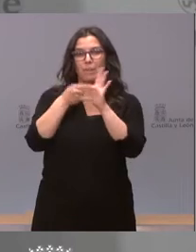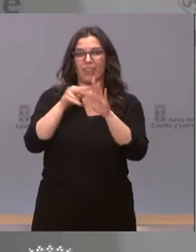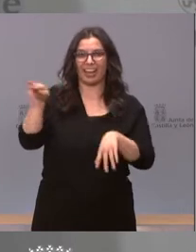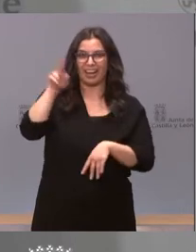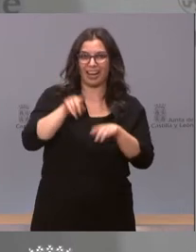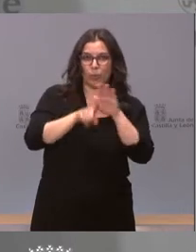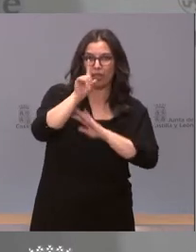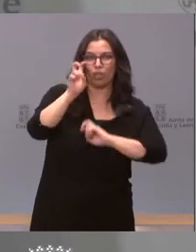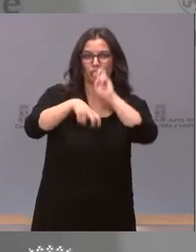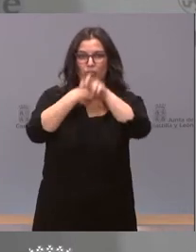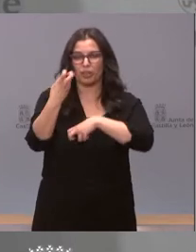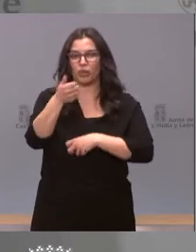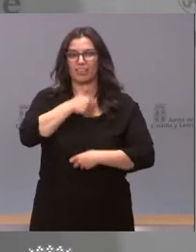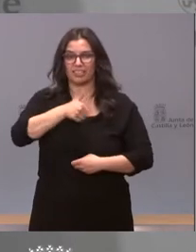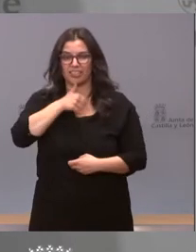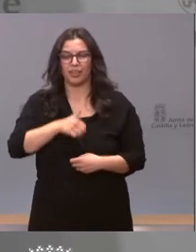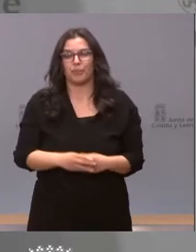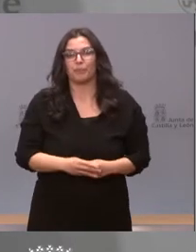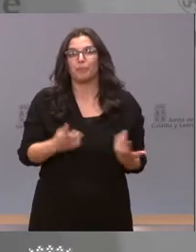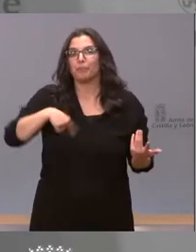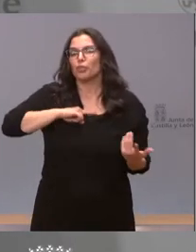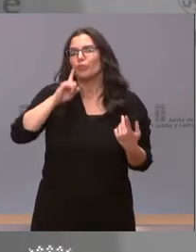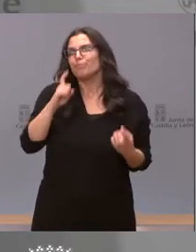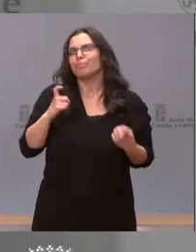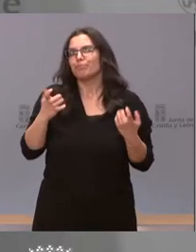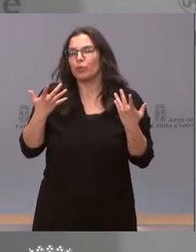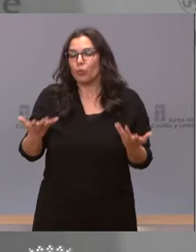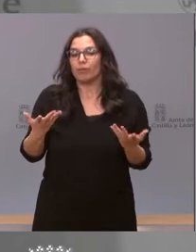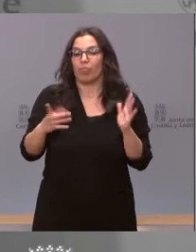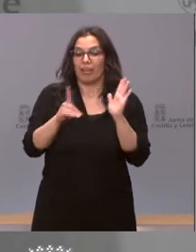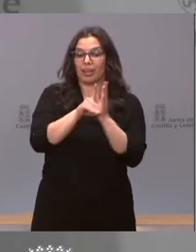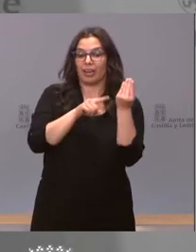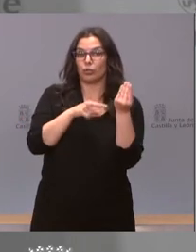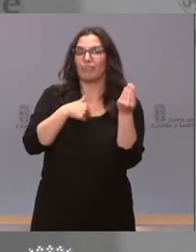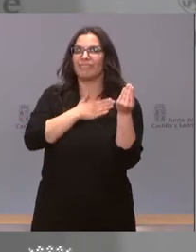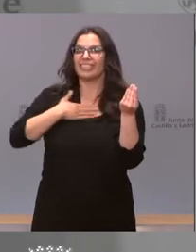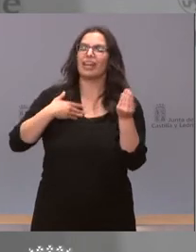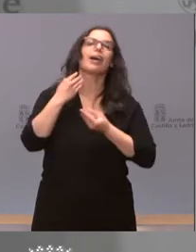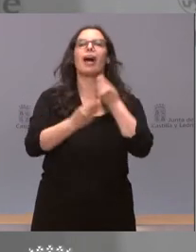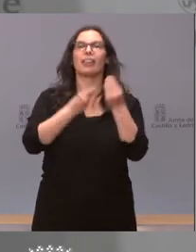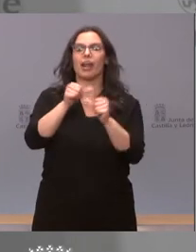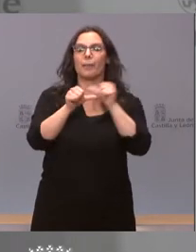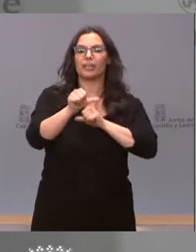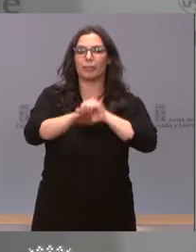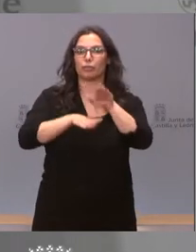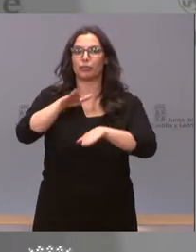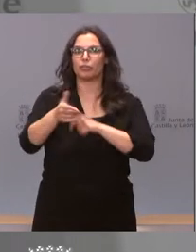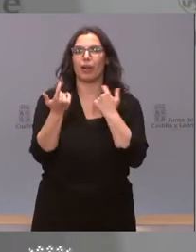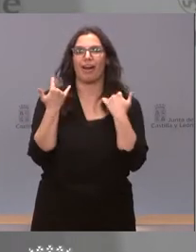Transformación y Resiliencia. Y lo que tratamos con este decreto es agilizarlo, porque saben ustedes que es importante